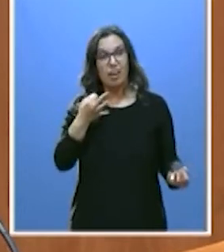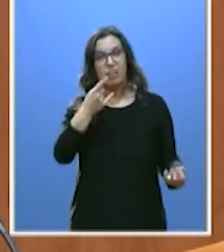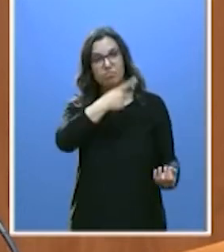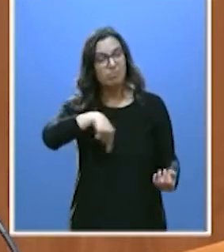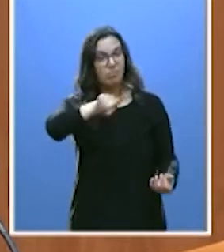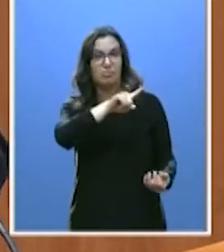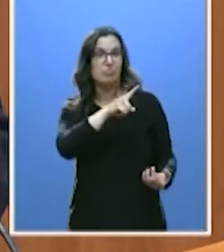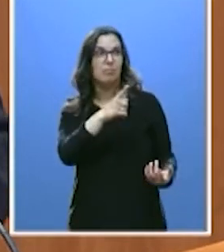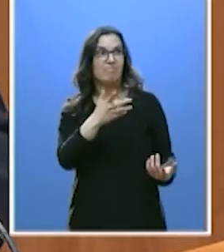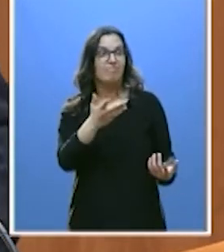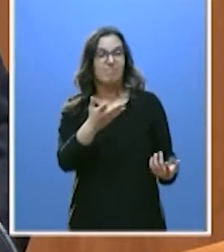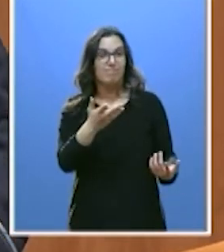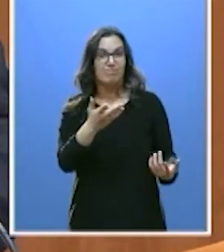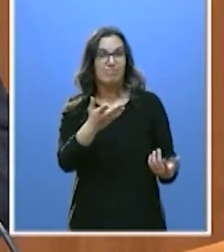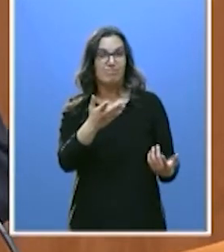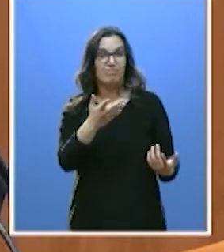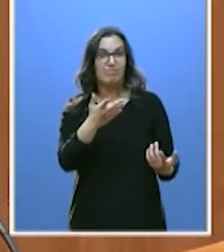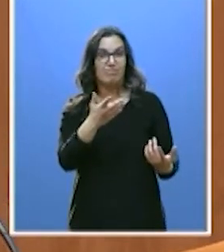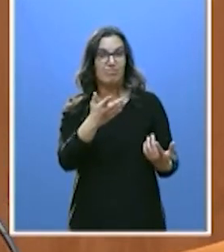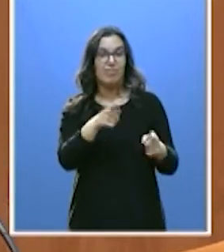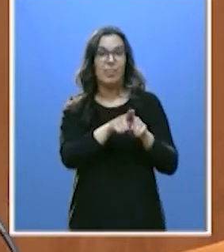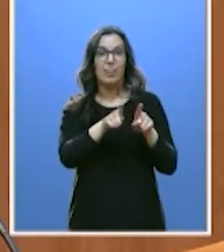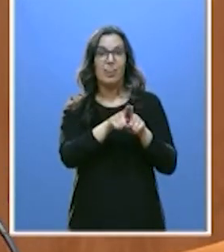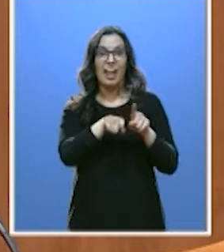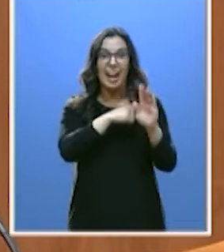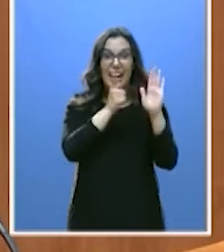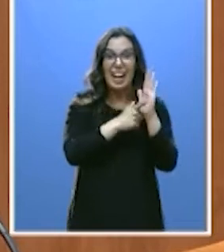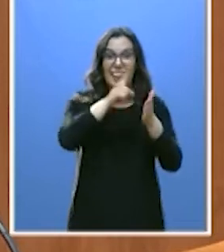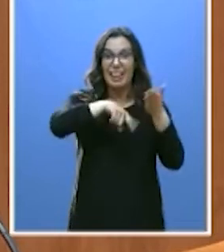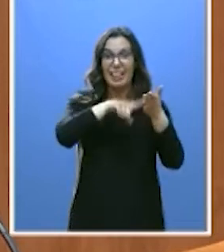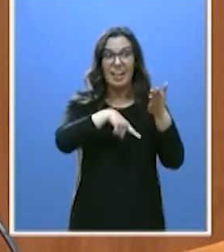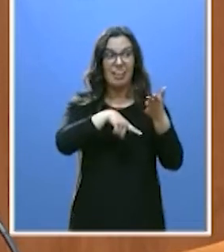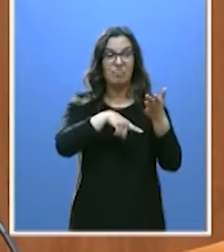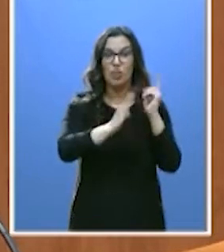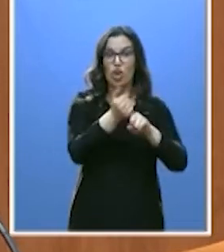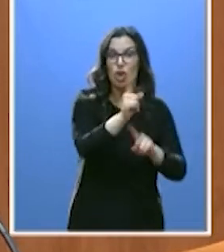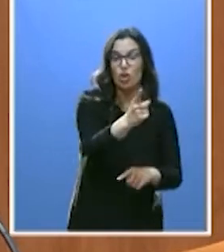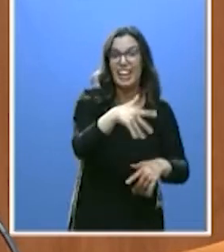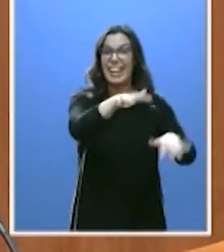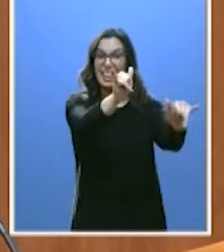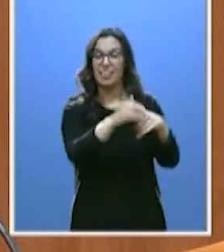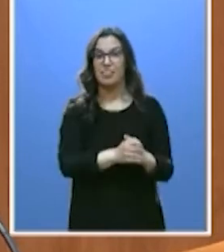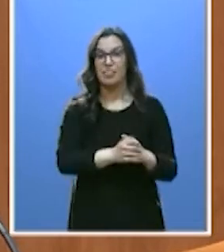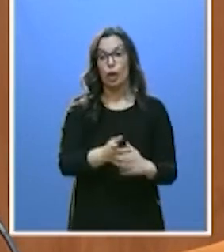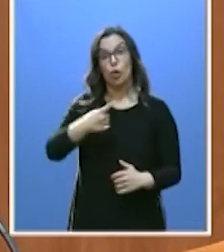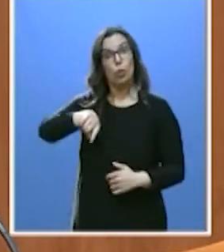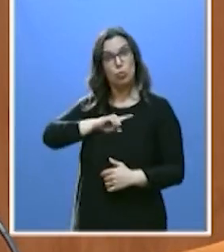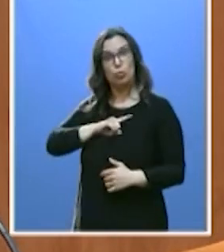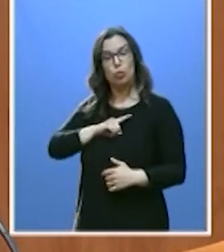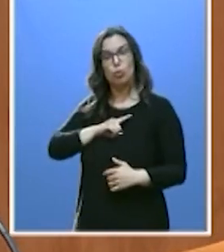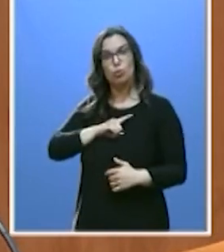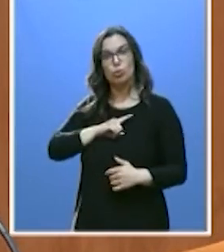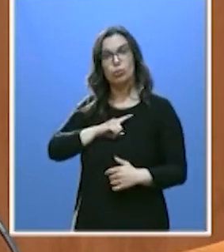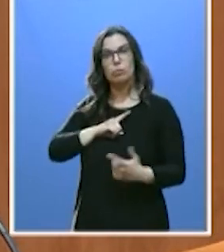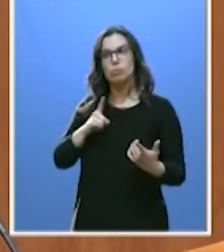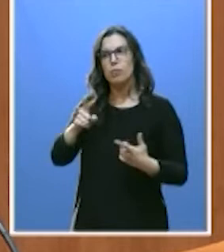de llevar adelante su cacareada ley de alquileres. Ustedes, no dejamos ni a uno